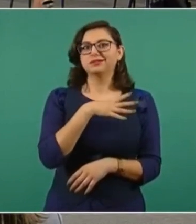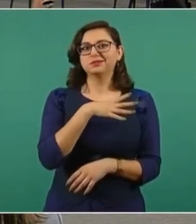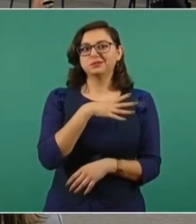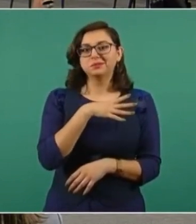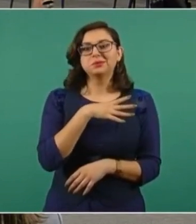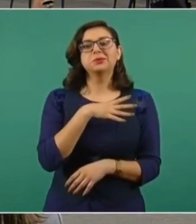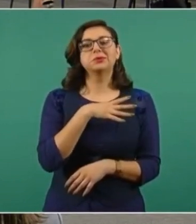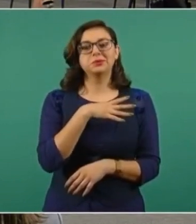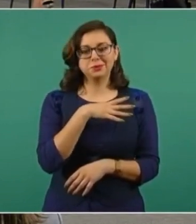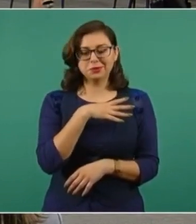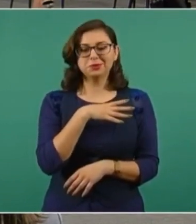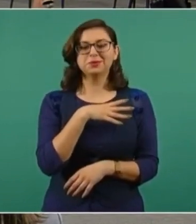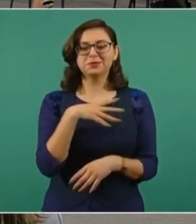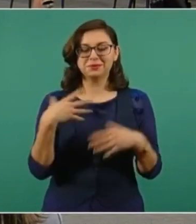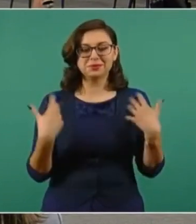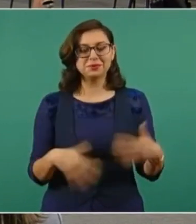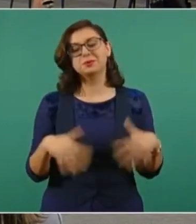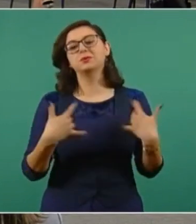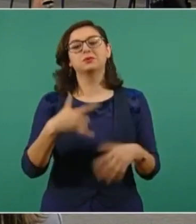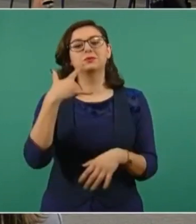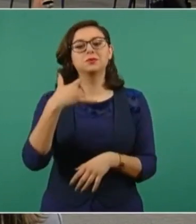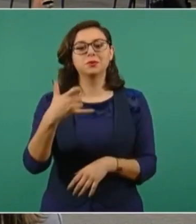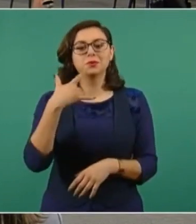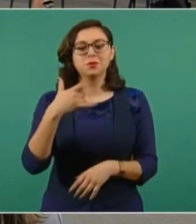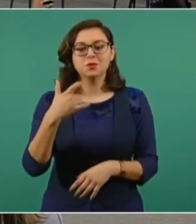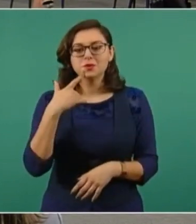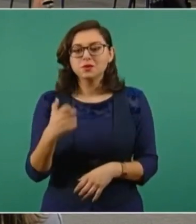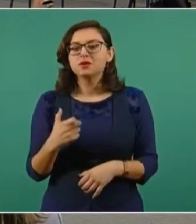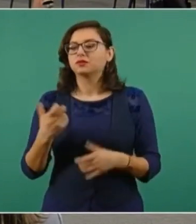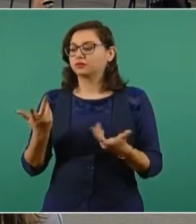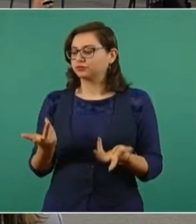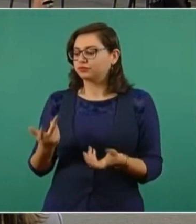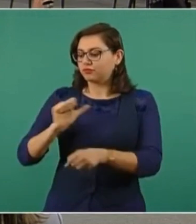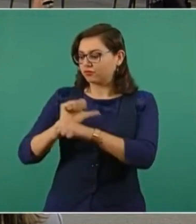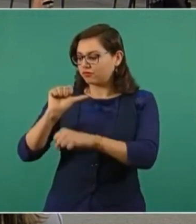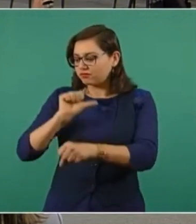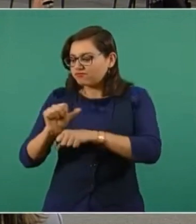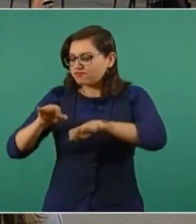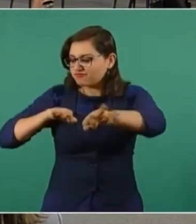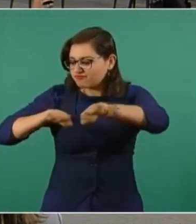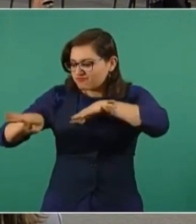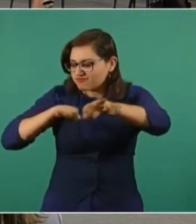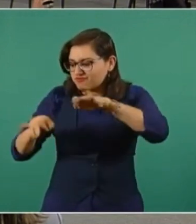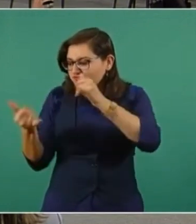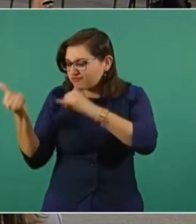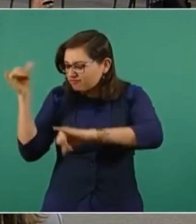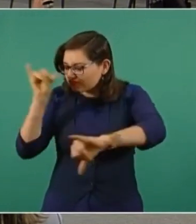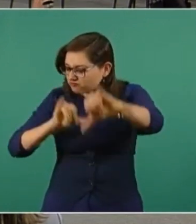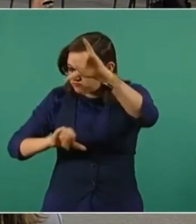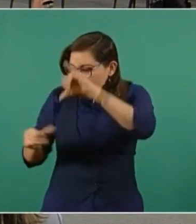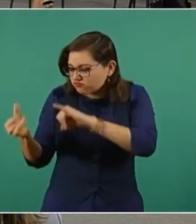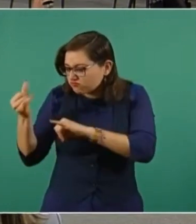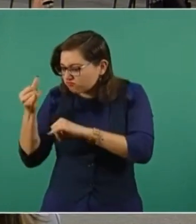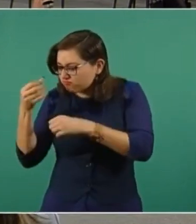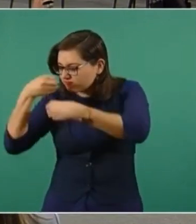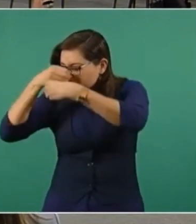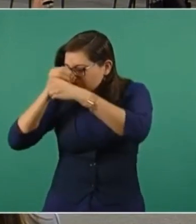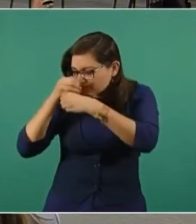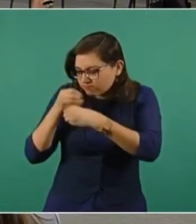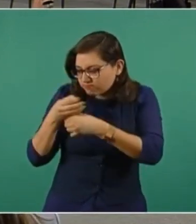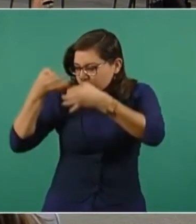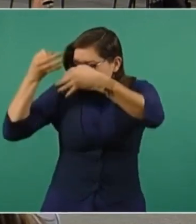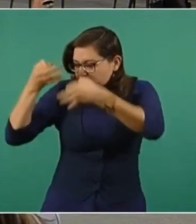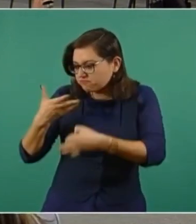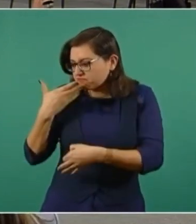Y es el esfuerzo de nuestros científicos, de nuestros trabajadores argentinos, de los científicos y trabajadores mexicanos,